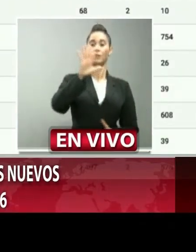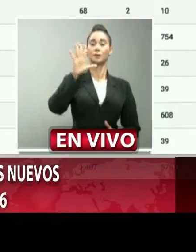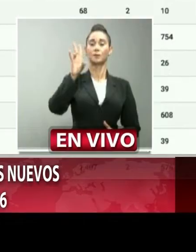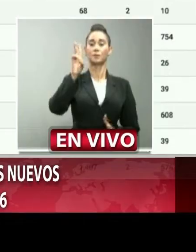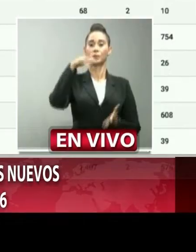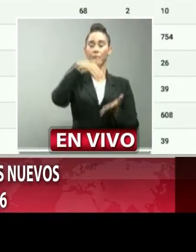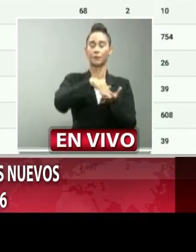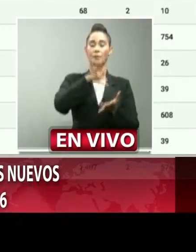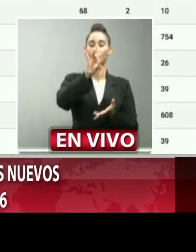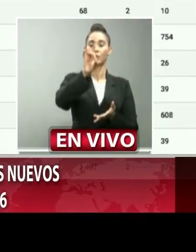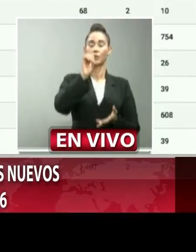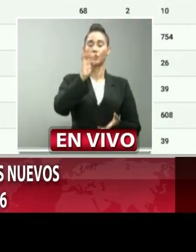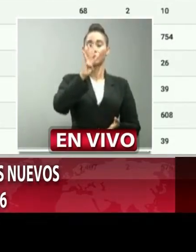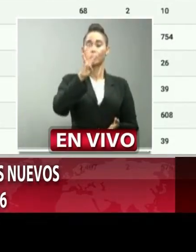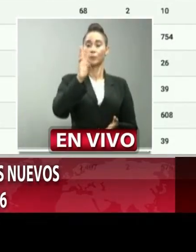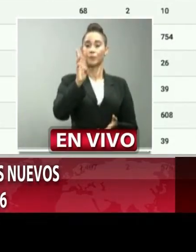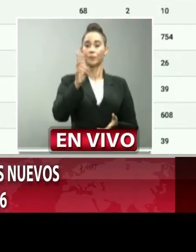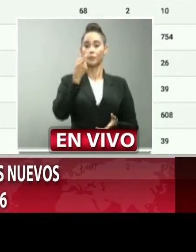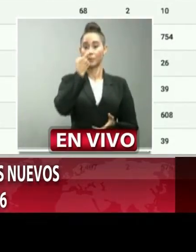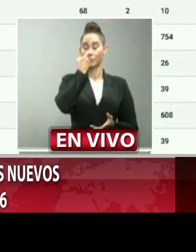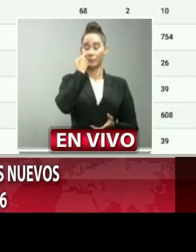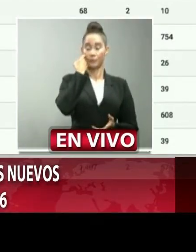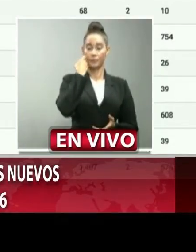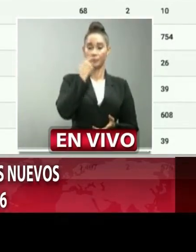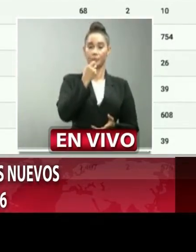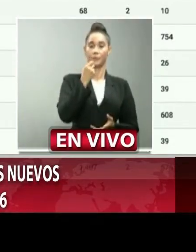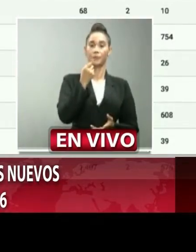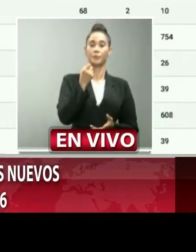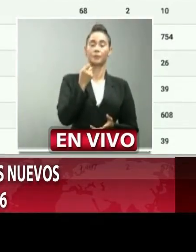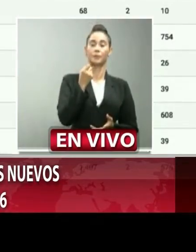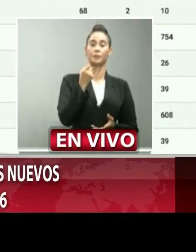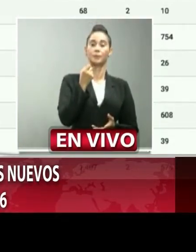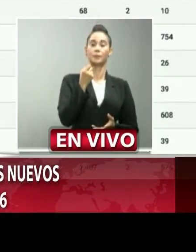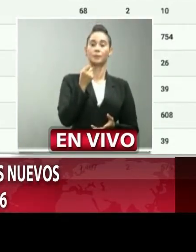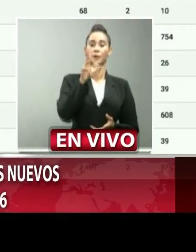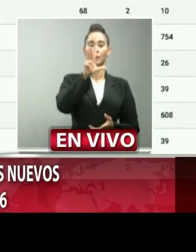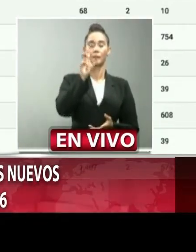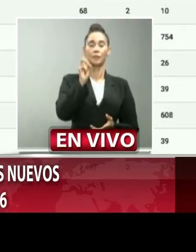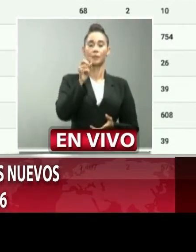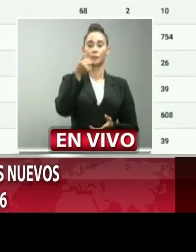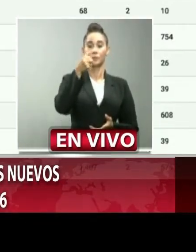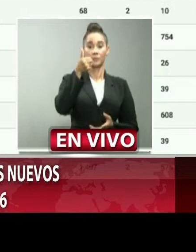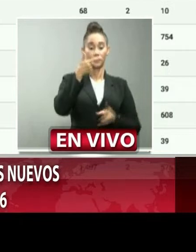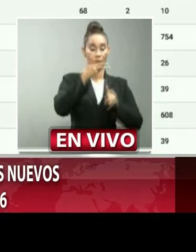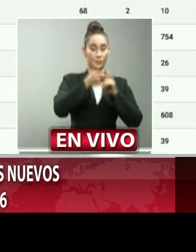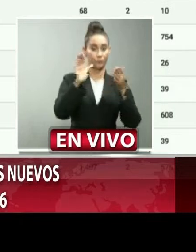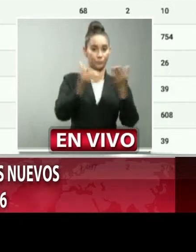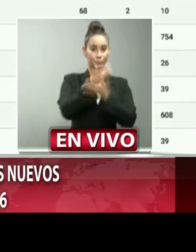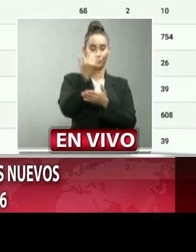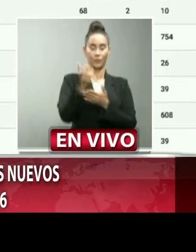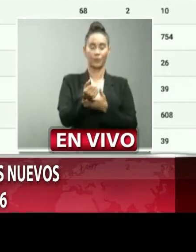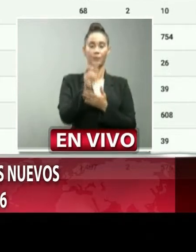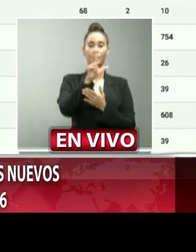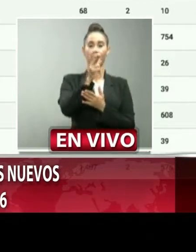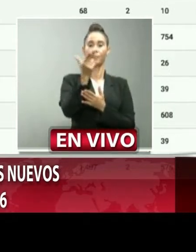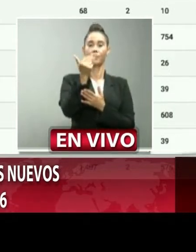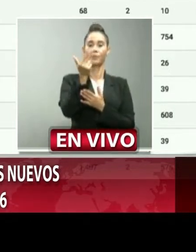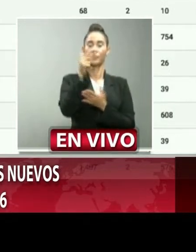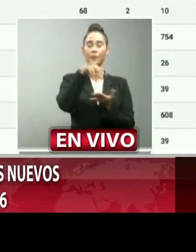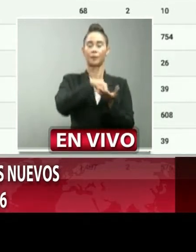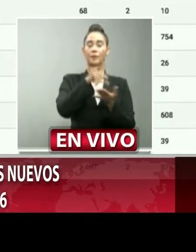.846 muestras procesadas con 310 casos nuevos 13